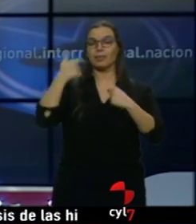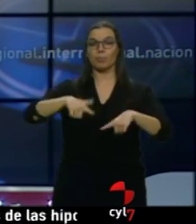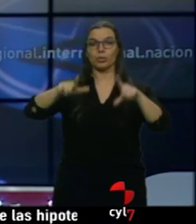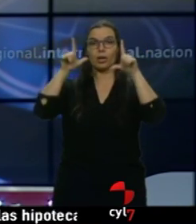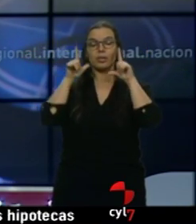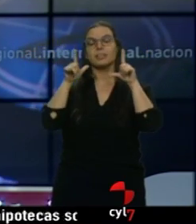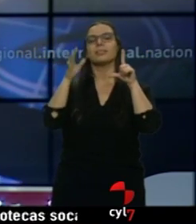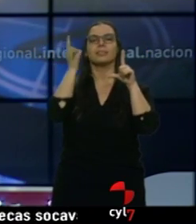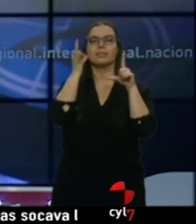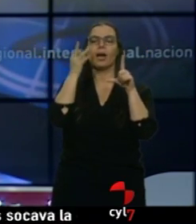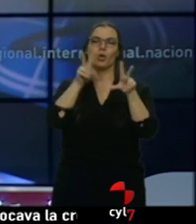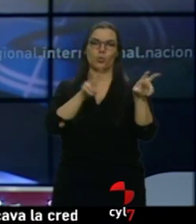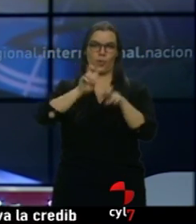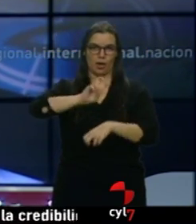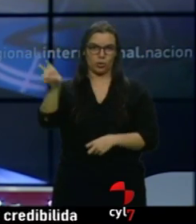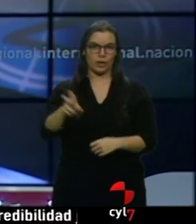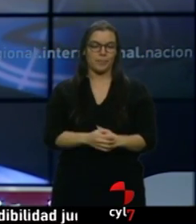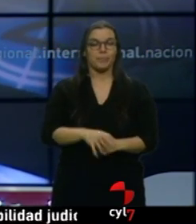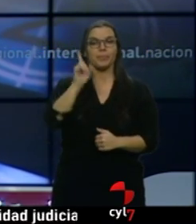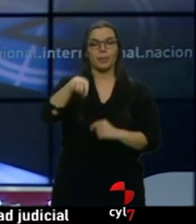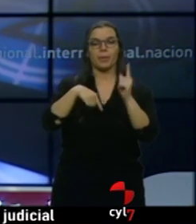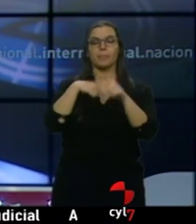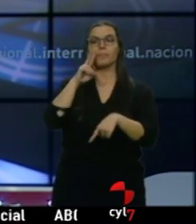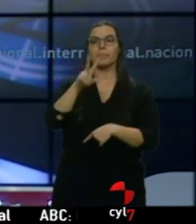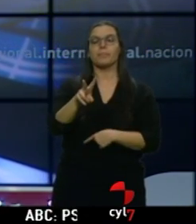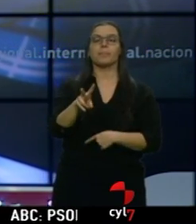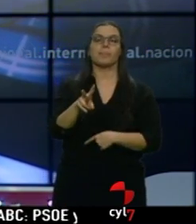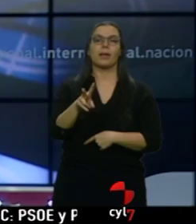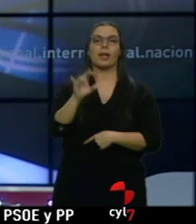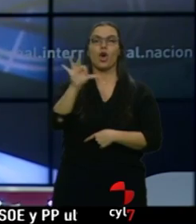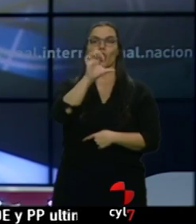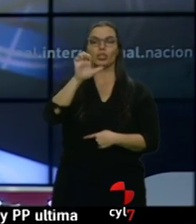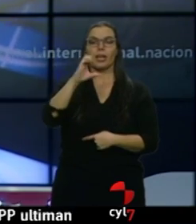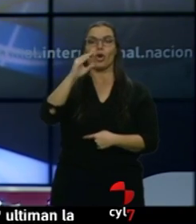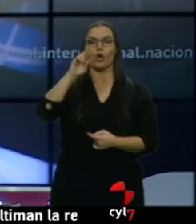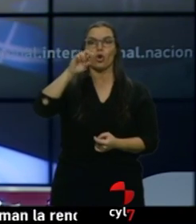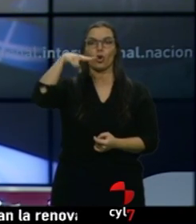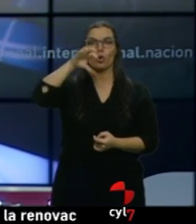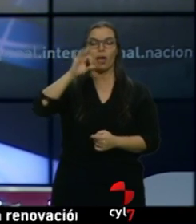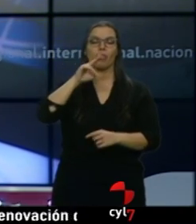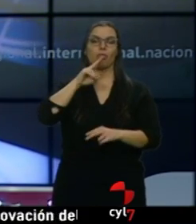papel de Lisbeth Salander también podemos ver a José Coronado en Tu Hijo una cinta que se estrenó en la Seminci